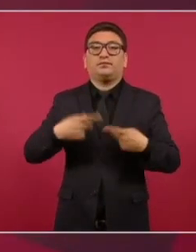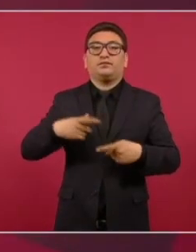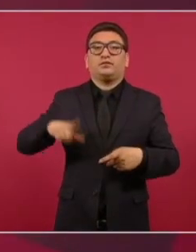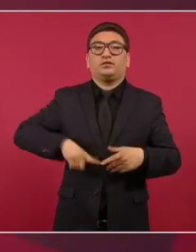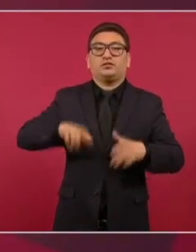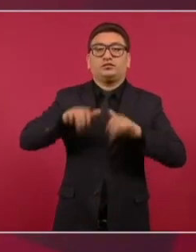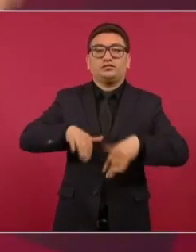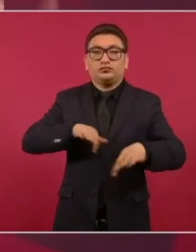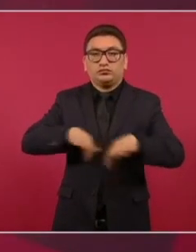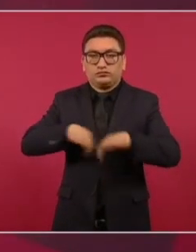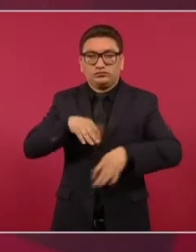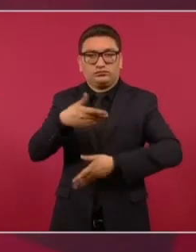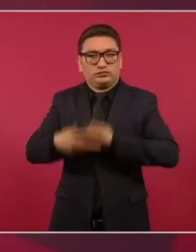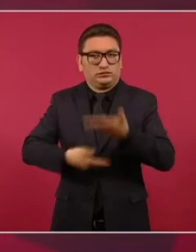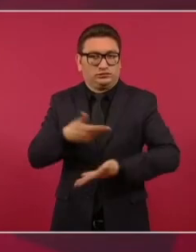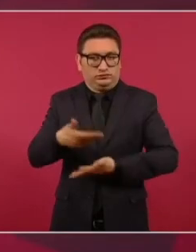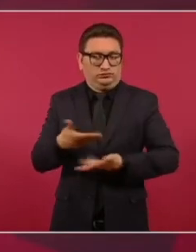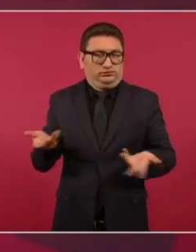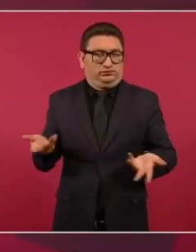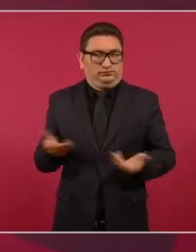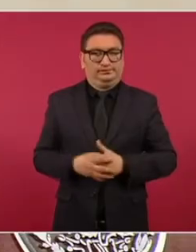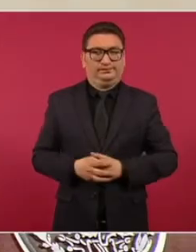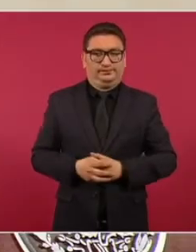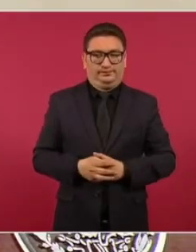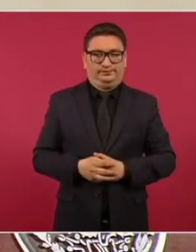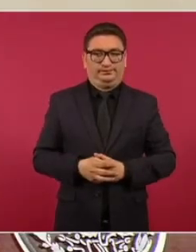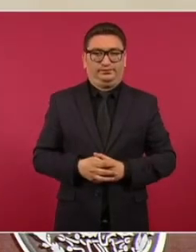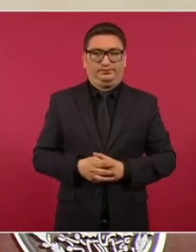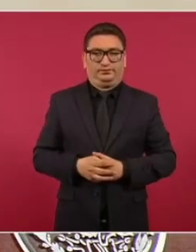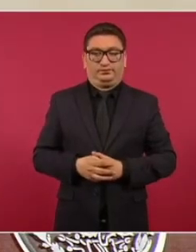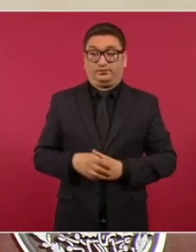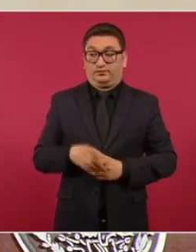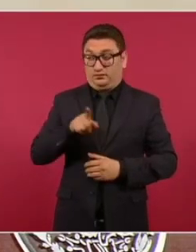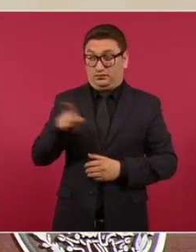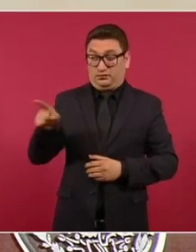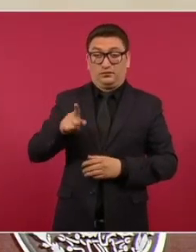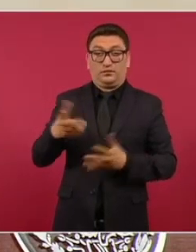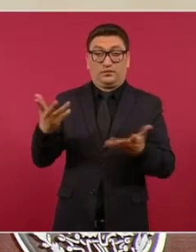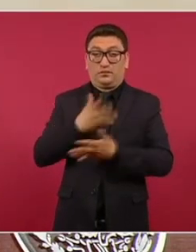ni modo que tengan impunidad.